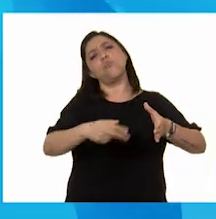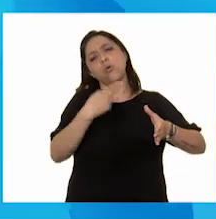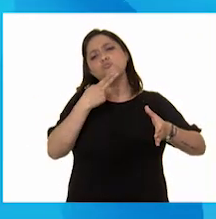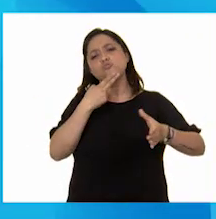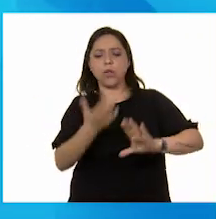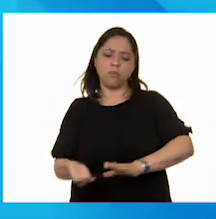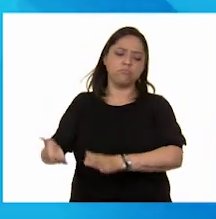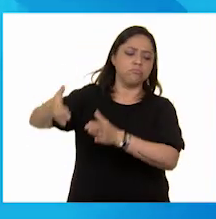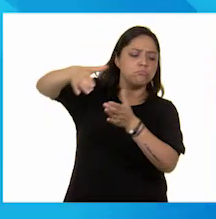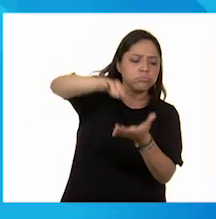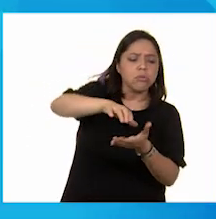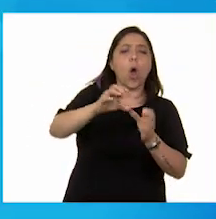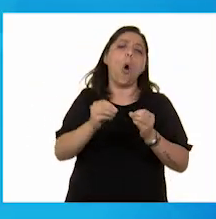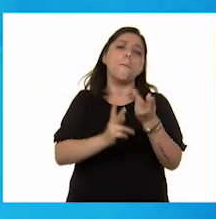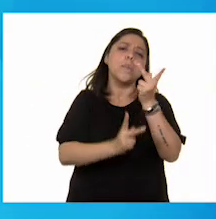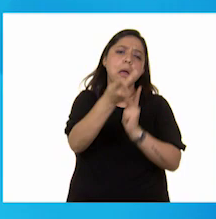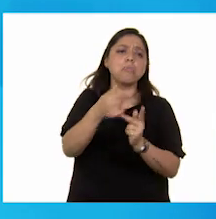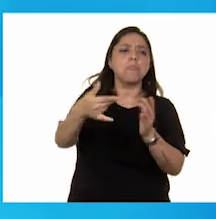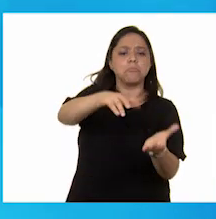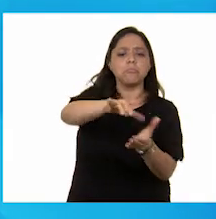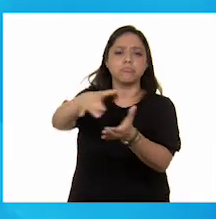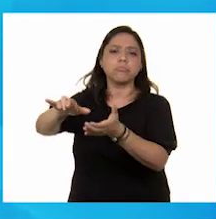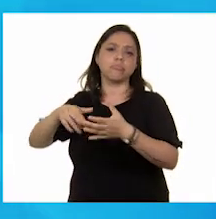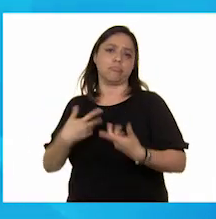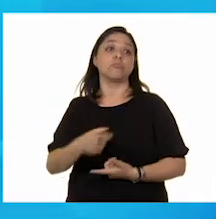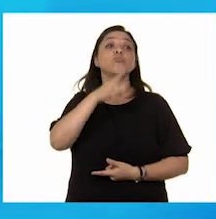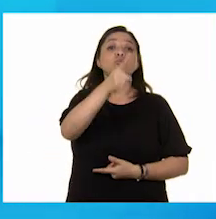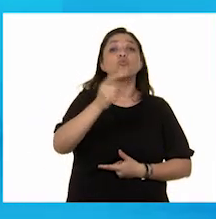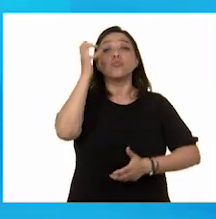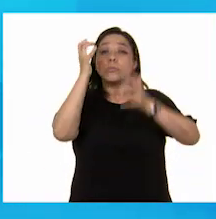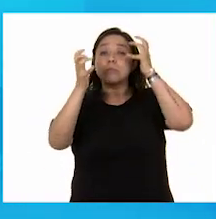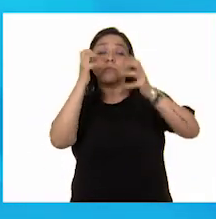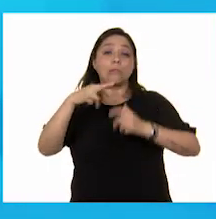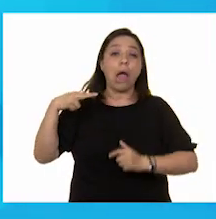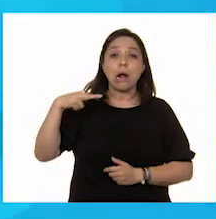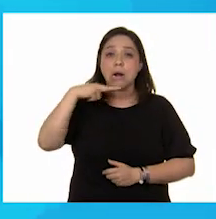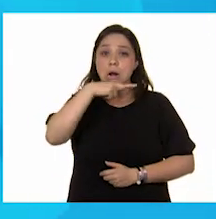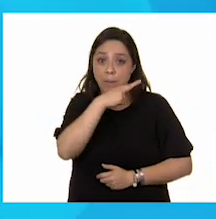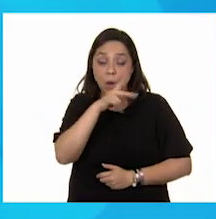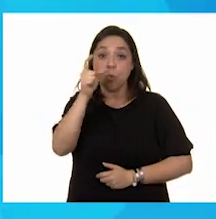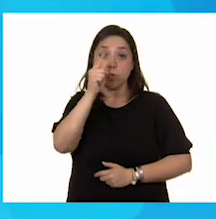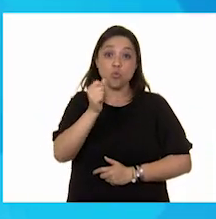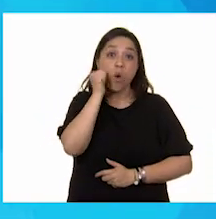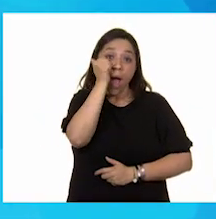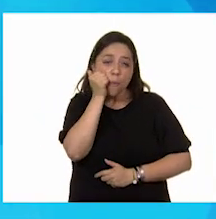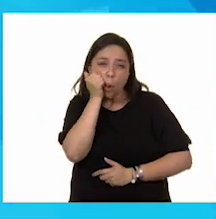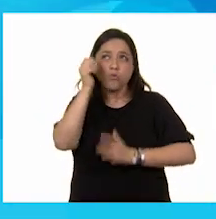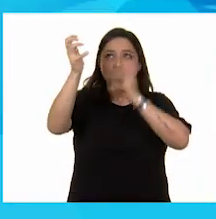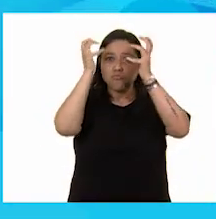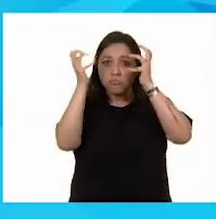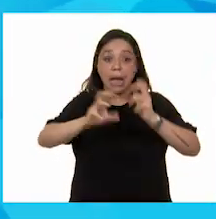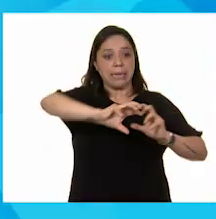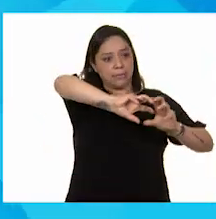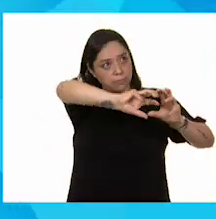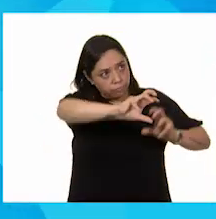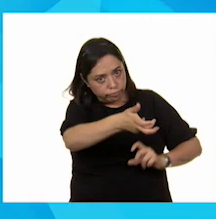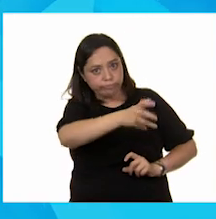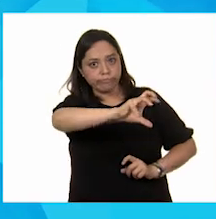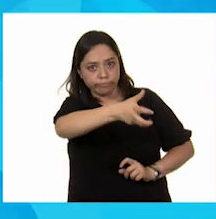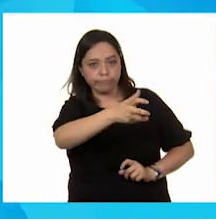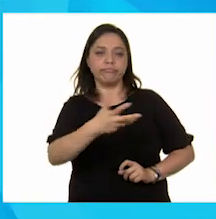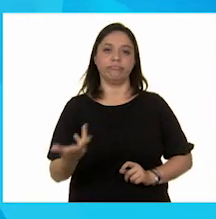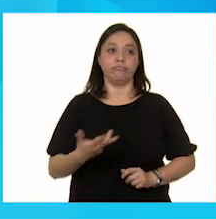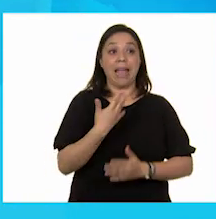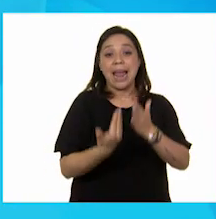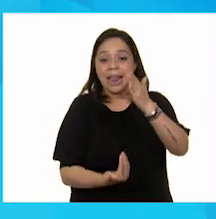escusado o para regar. Toma duchas más breves y cierra las llaves mientras te enjabonas o aplica shampoo. Riega tu jardín muy